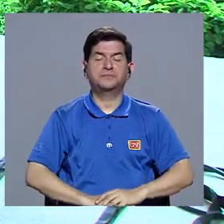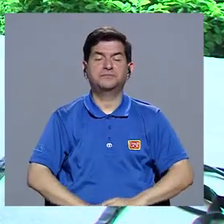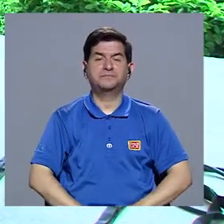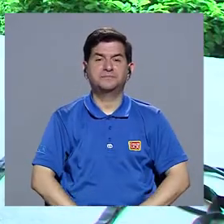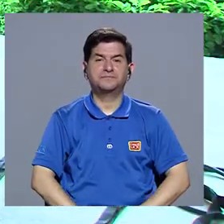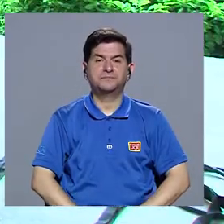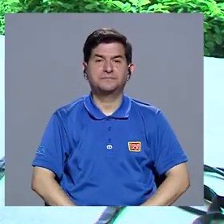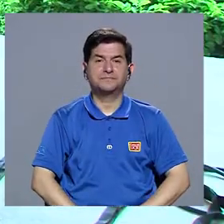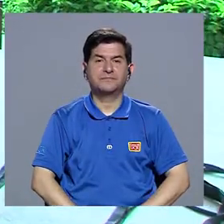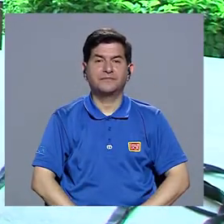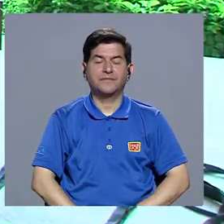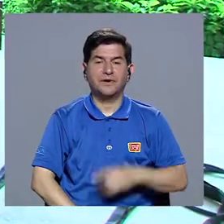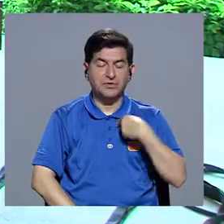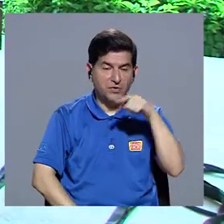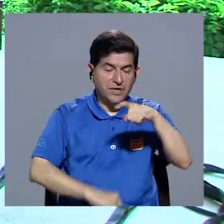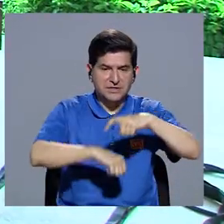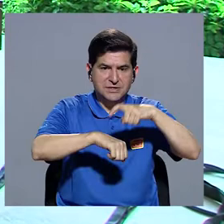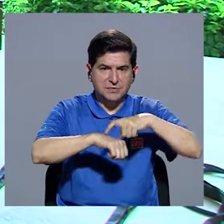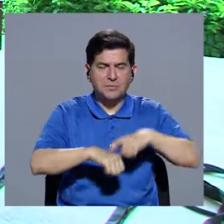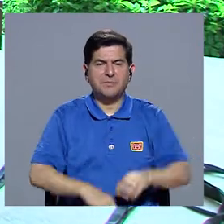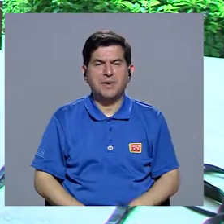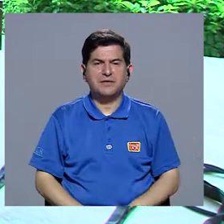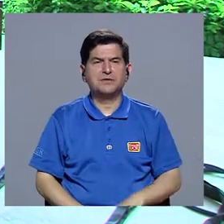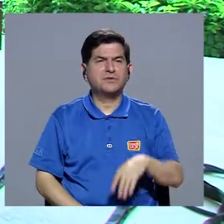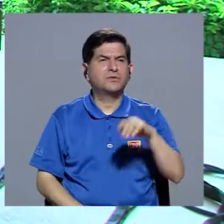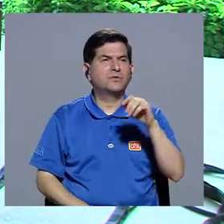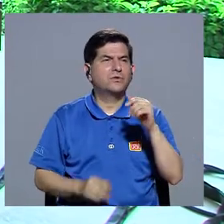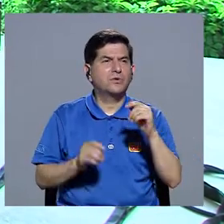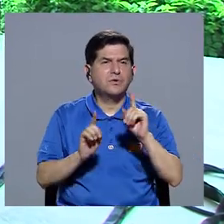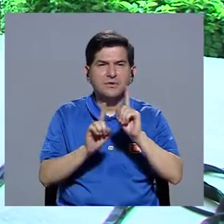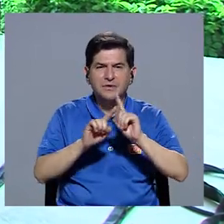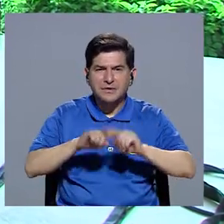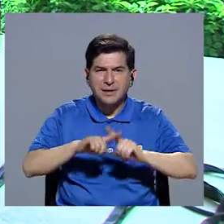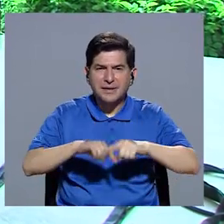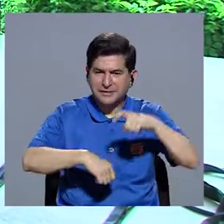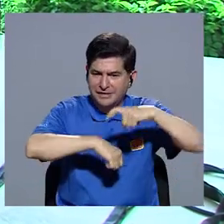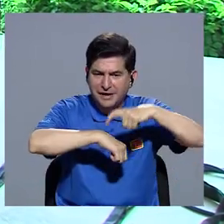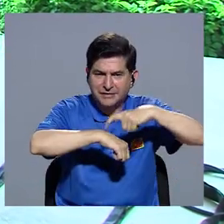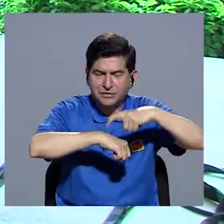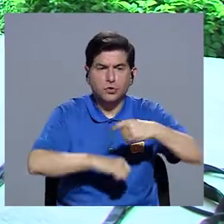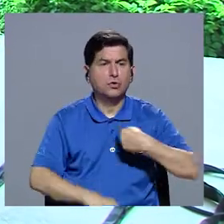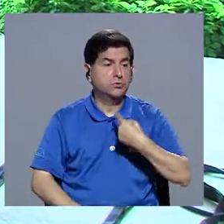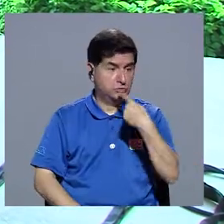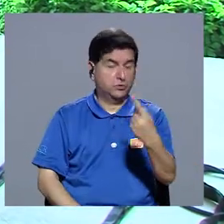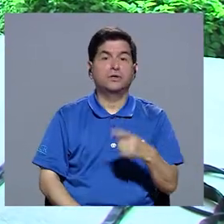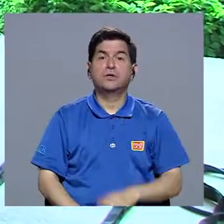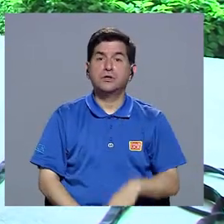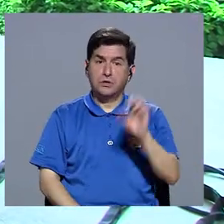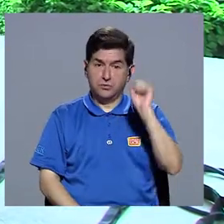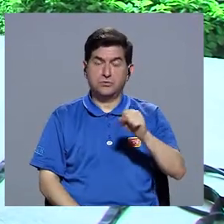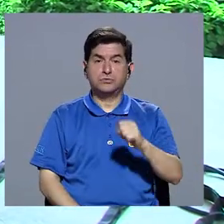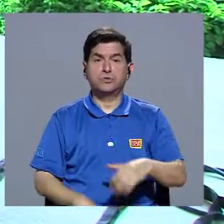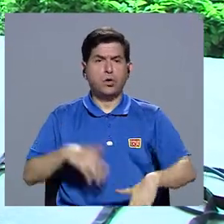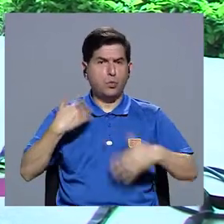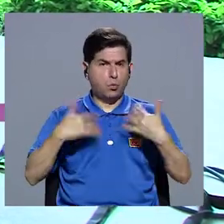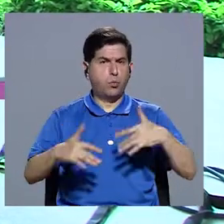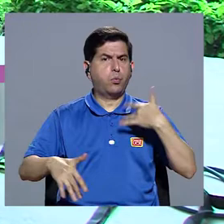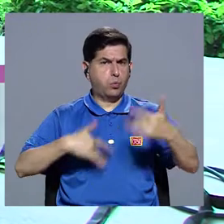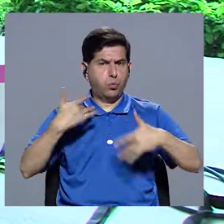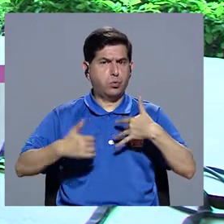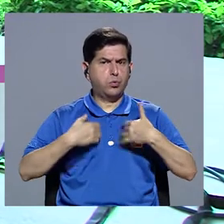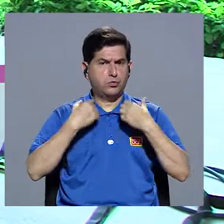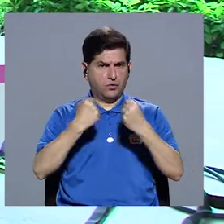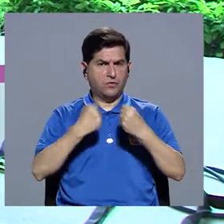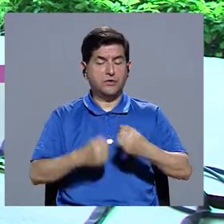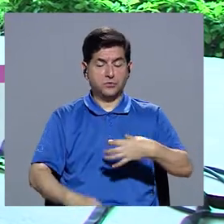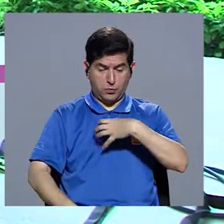sentarme y llegar y patear, hacer eso durante cierto lapso, pues yo te cuento, digamos, si vas a sentir el esfuerzo, claramente, incluso